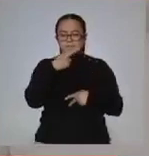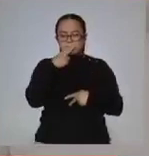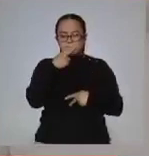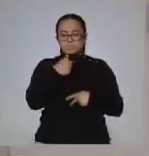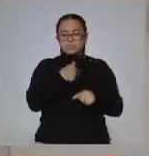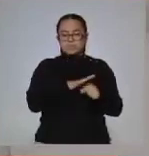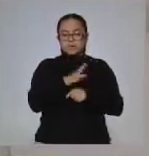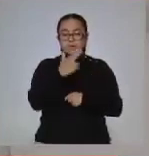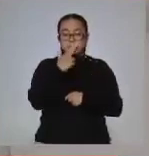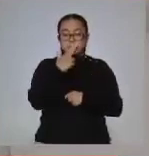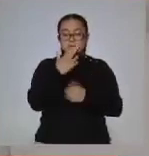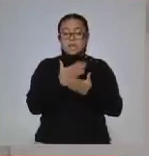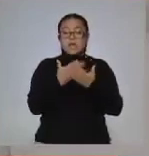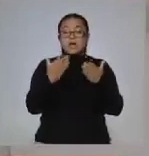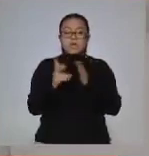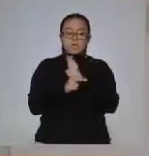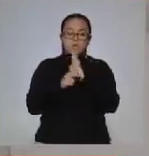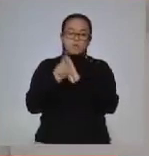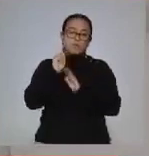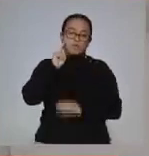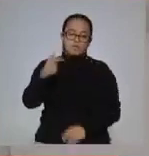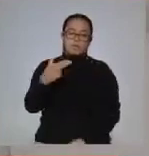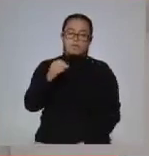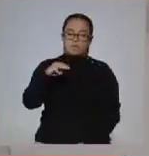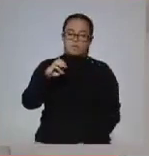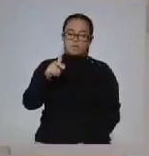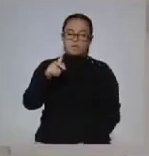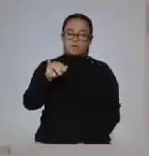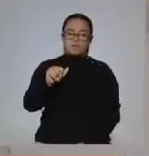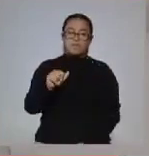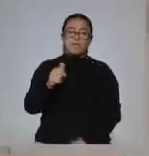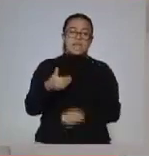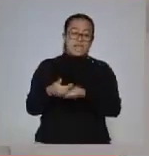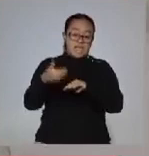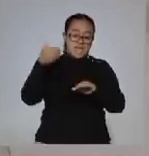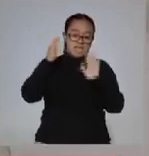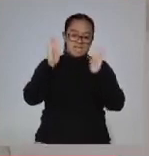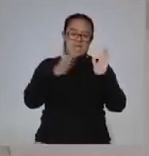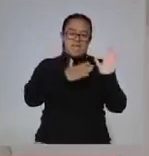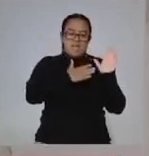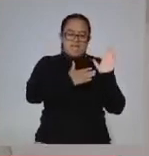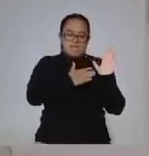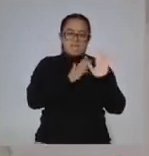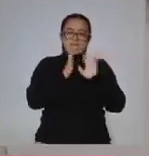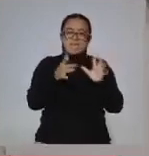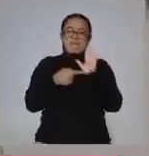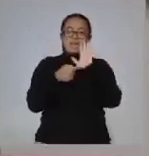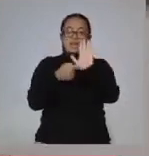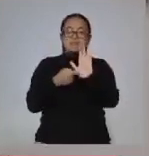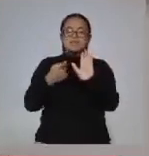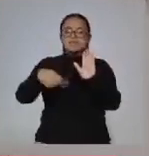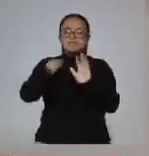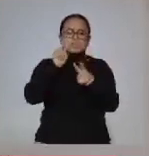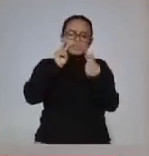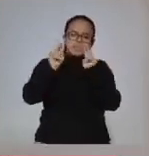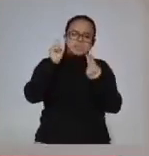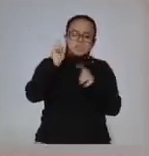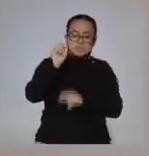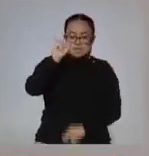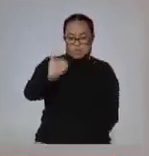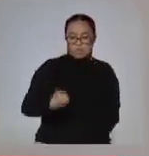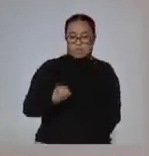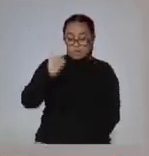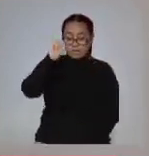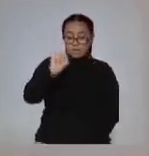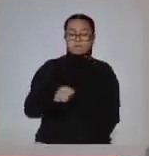que tenemos derecho, nos vamos a nuestra cápsula de homeopatía tan esperada, se las habíamos prometido, aquí está, escúchenla, revísenla. Cada